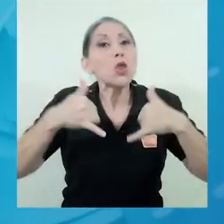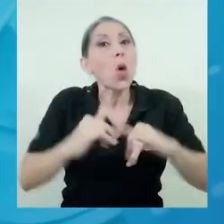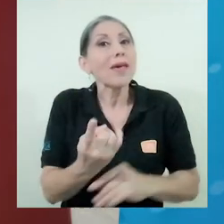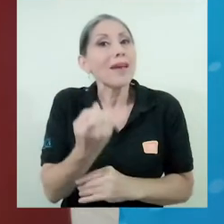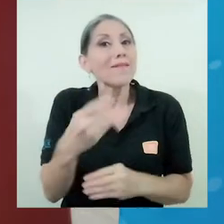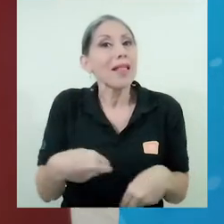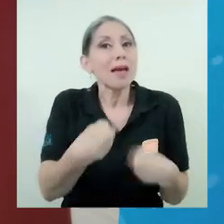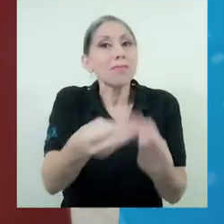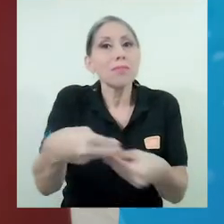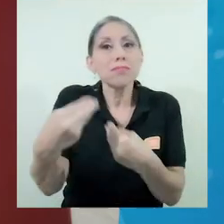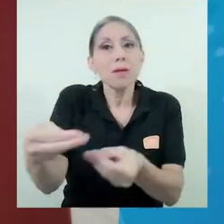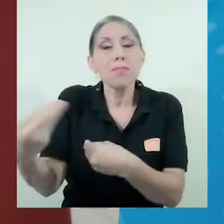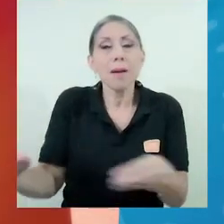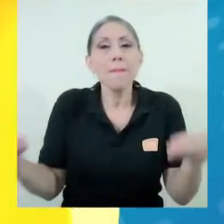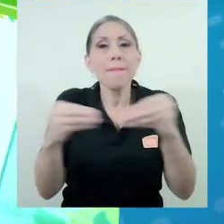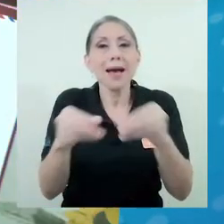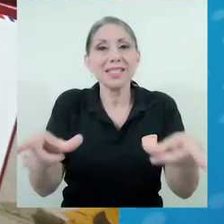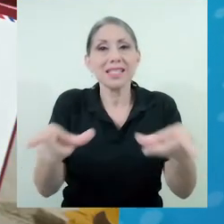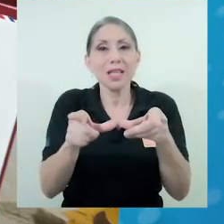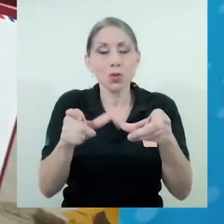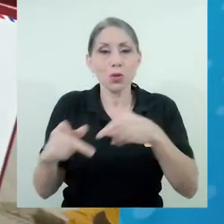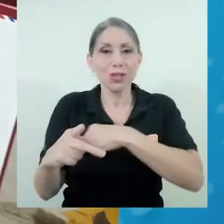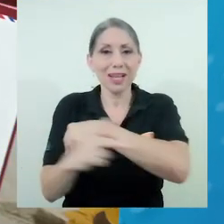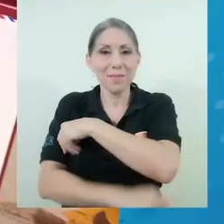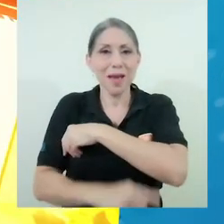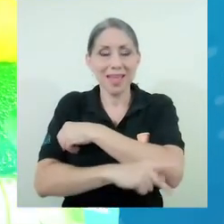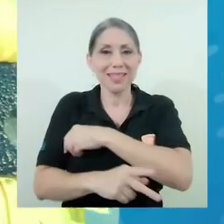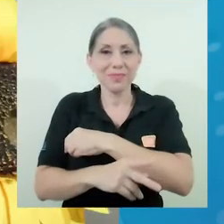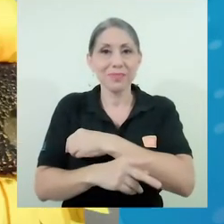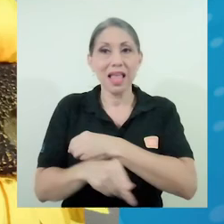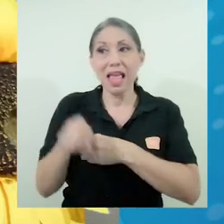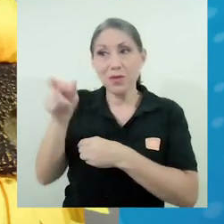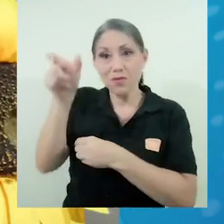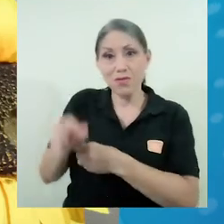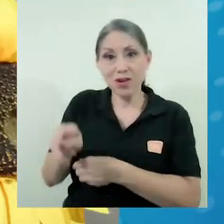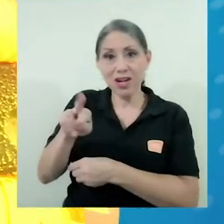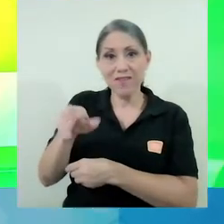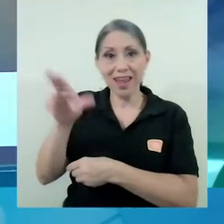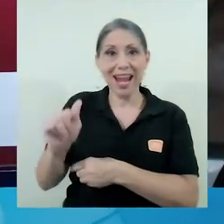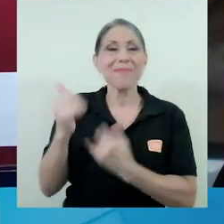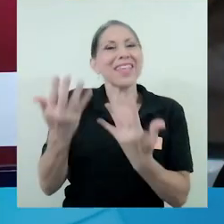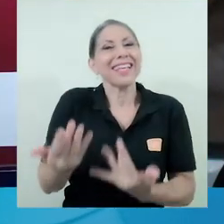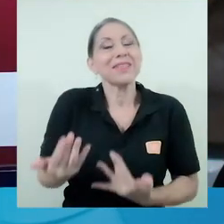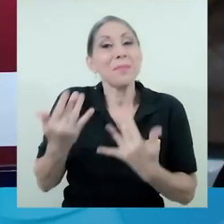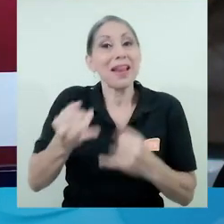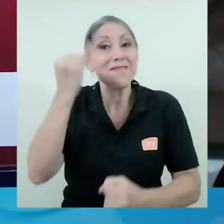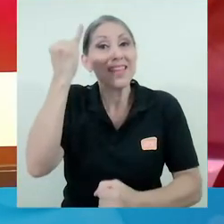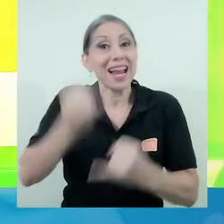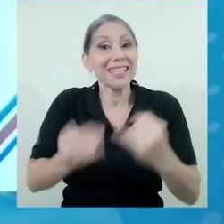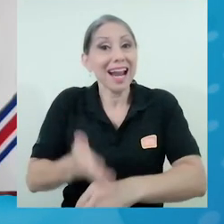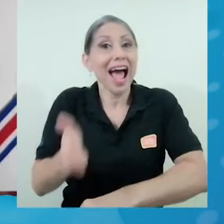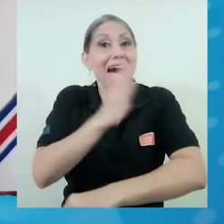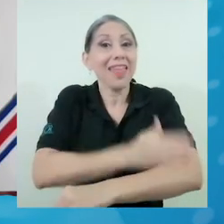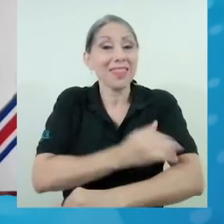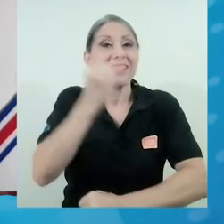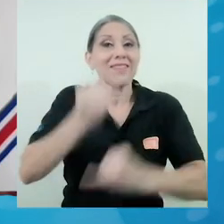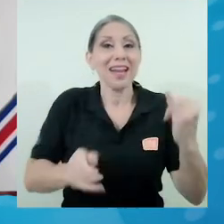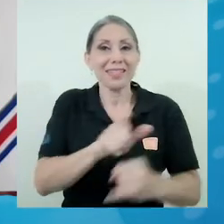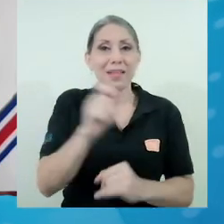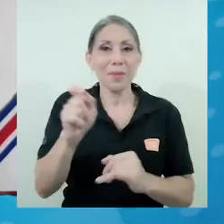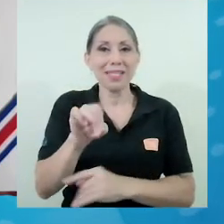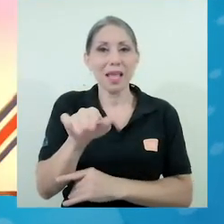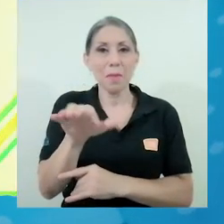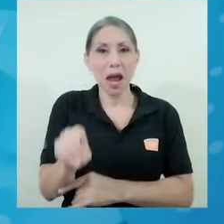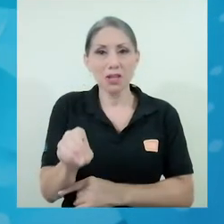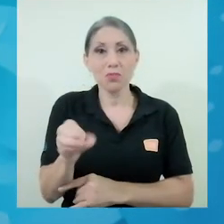entregar a lo largo y ancho del país. De acuerdo con Rivera, esperan finalizar la distribución antes que finalice el mes